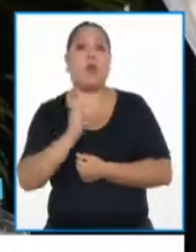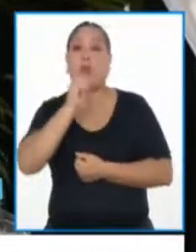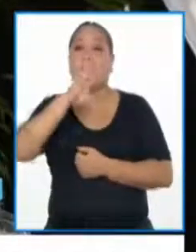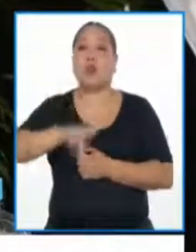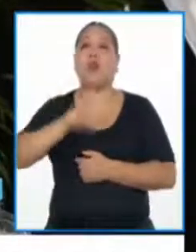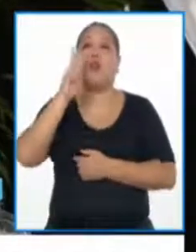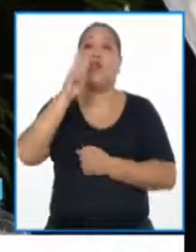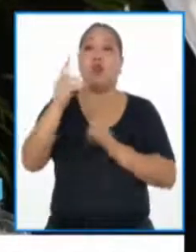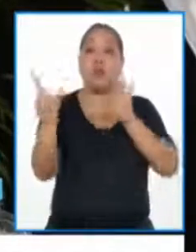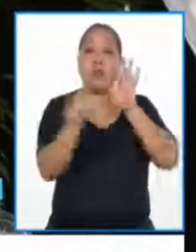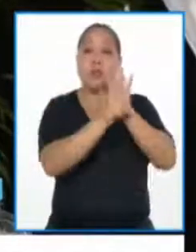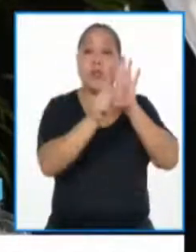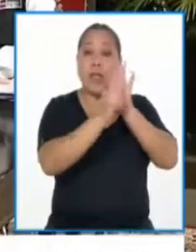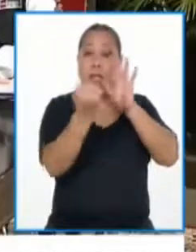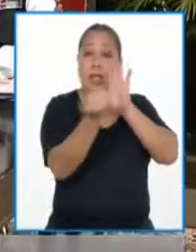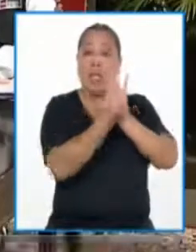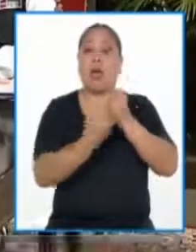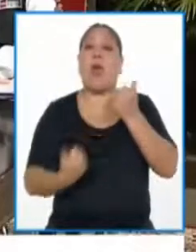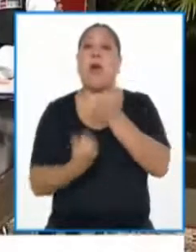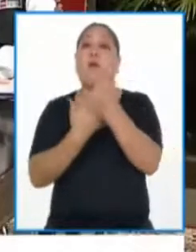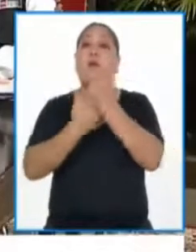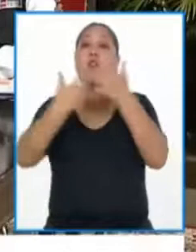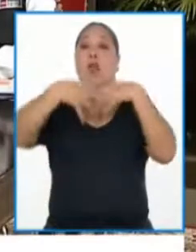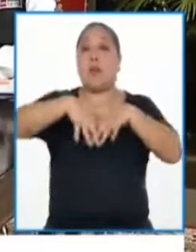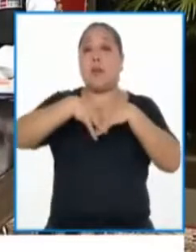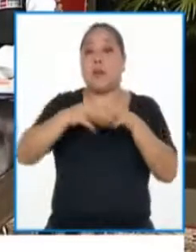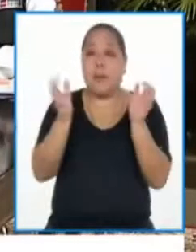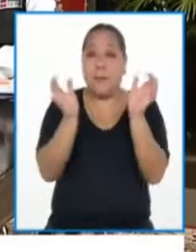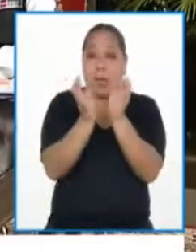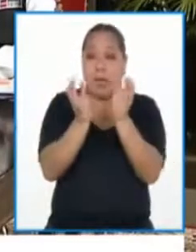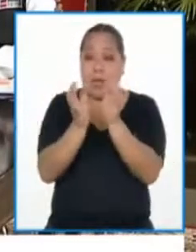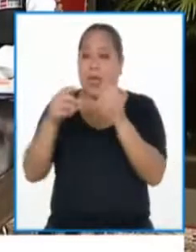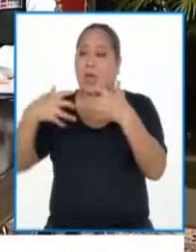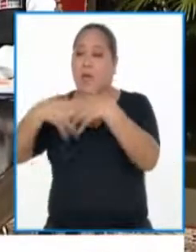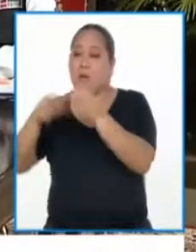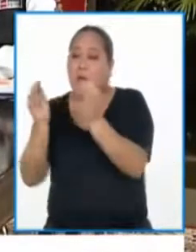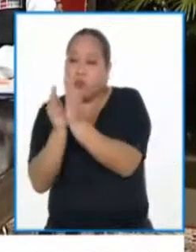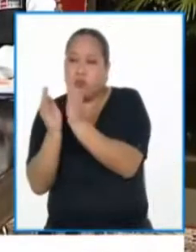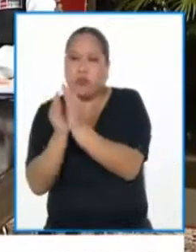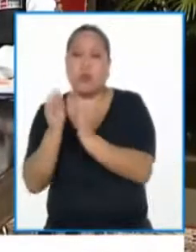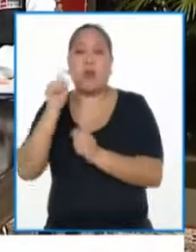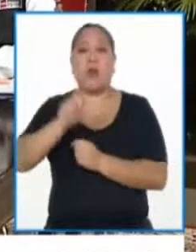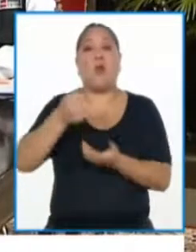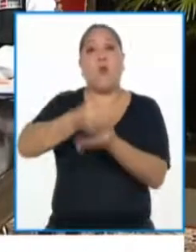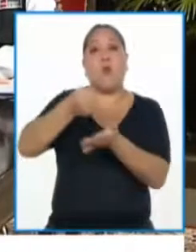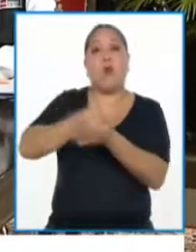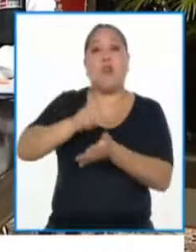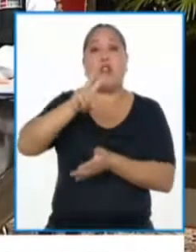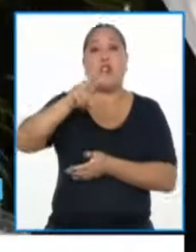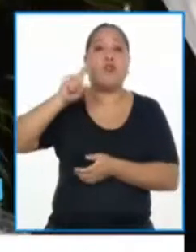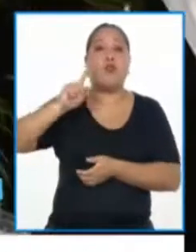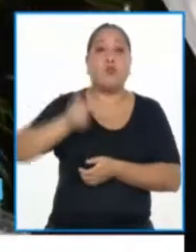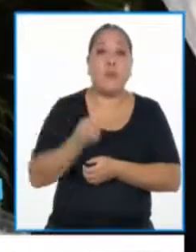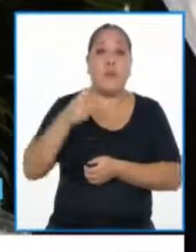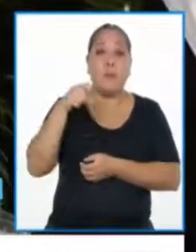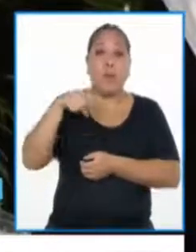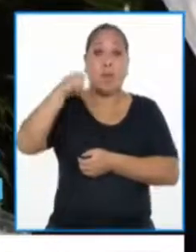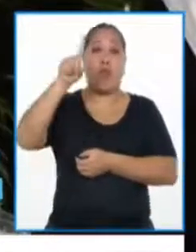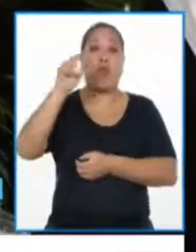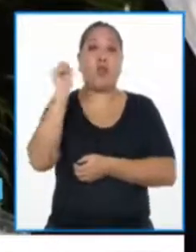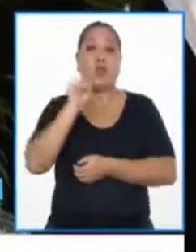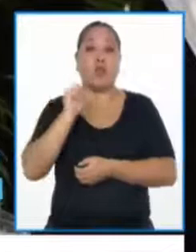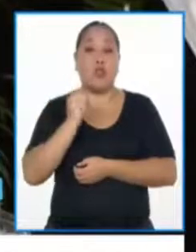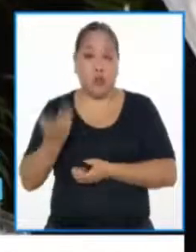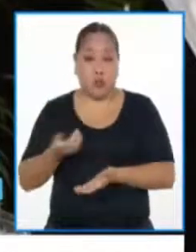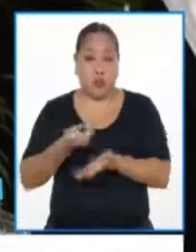programa de apoyo empresarial a las pequeñas y microempresas con un fondo de dos mil millones de soles. Para que estos dos